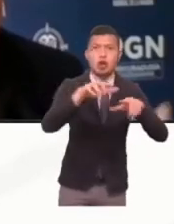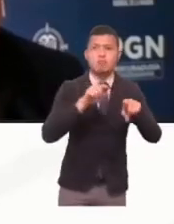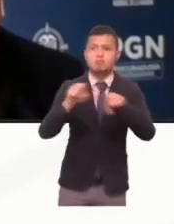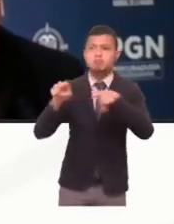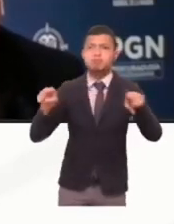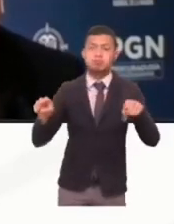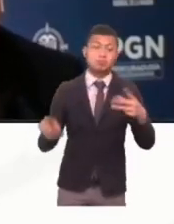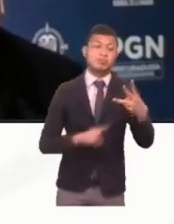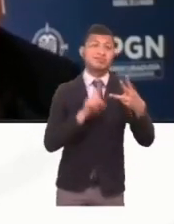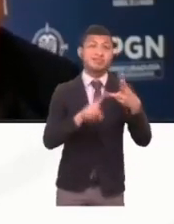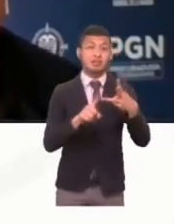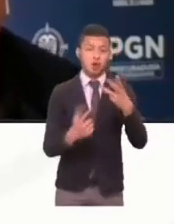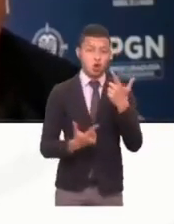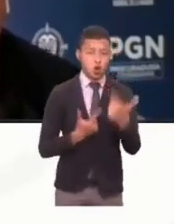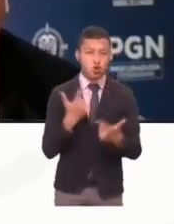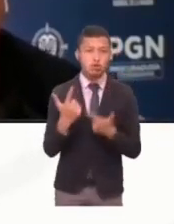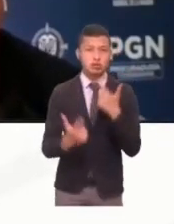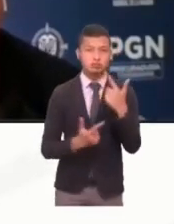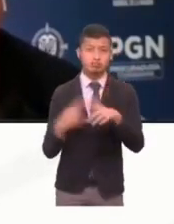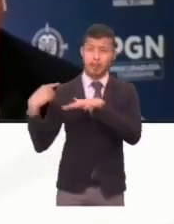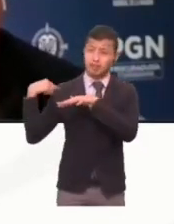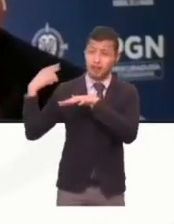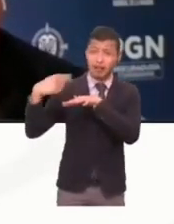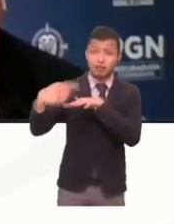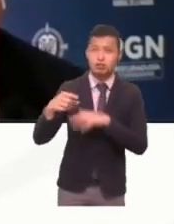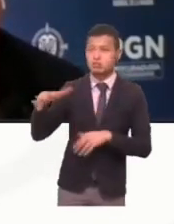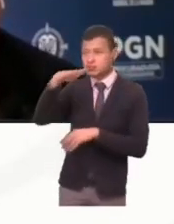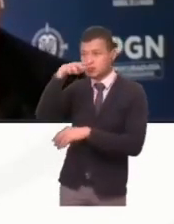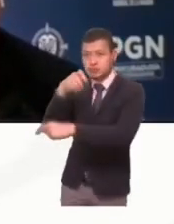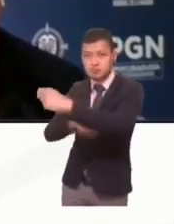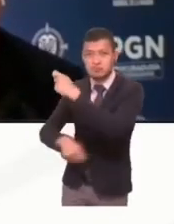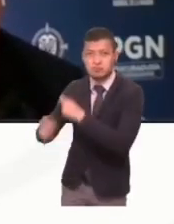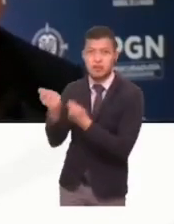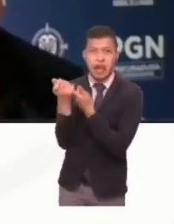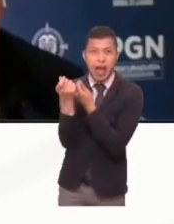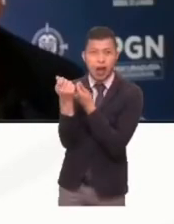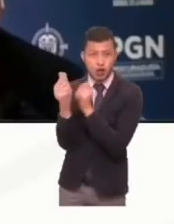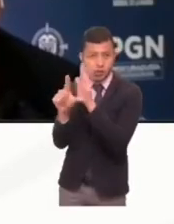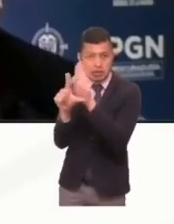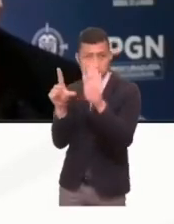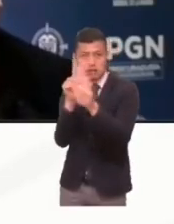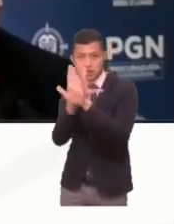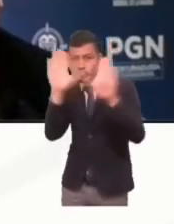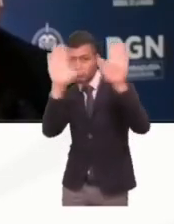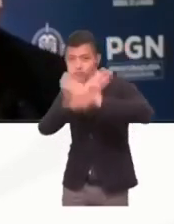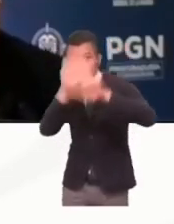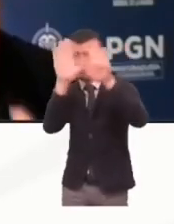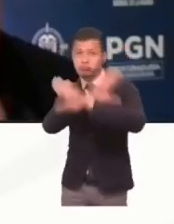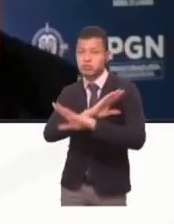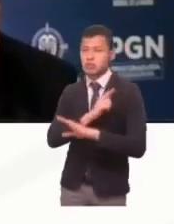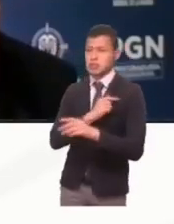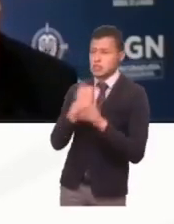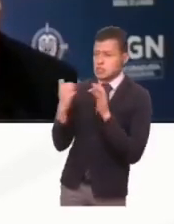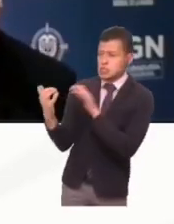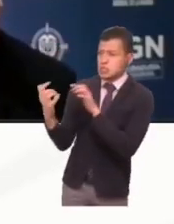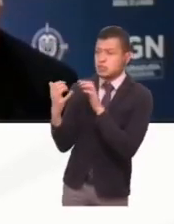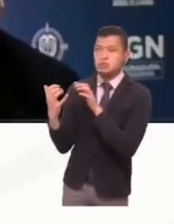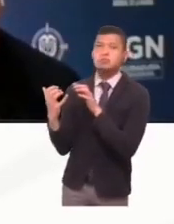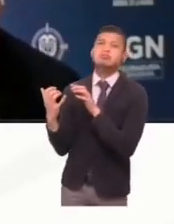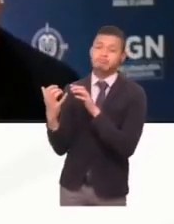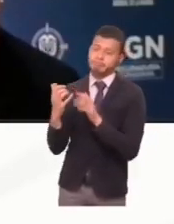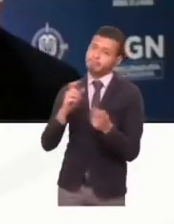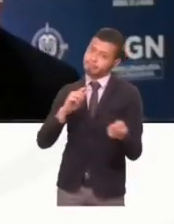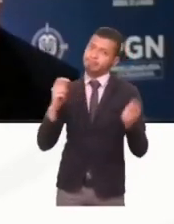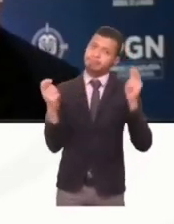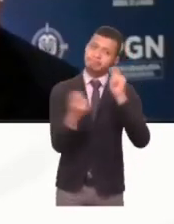tradicional contra esos factores de narcotráfico y las economías ilegales, de alguna manera tienen que replantearse, y aquí me refiero